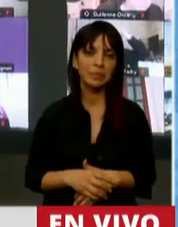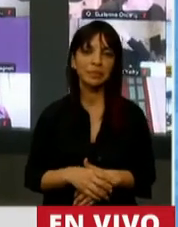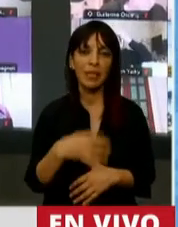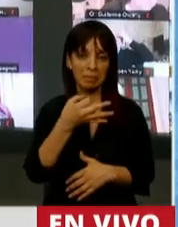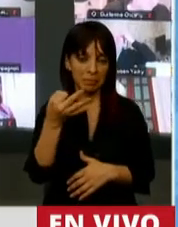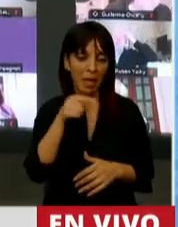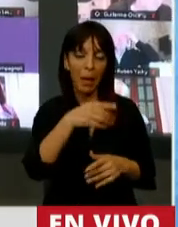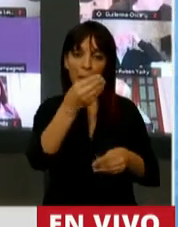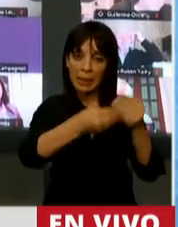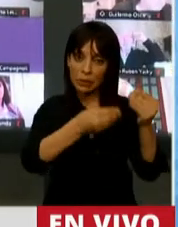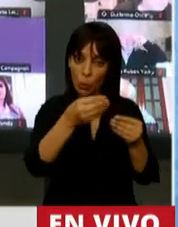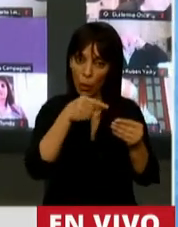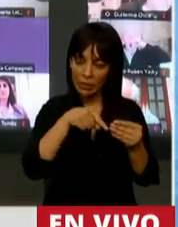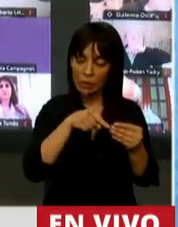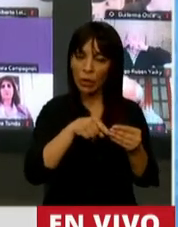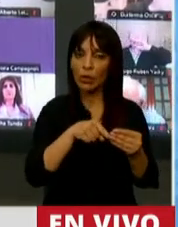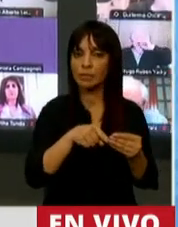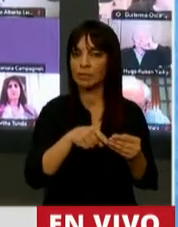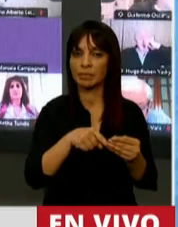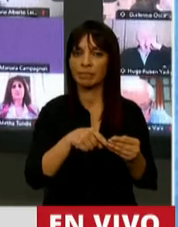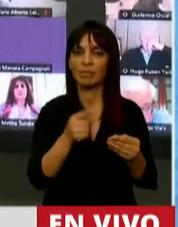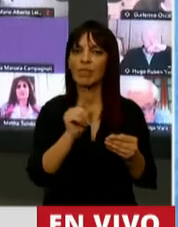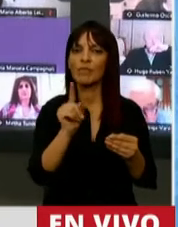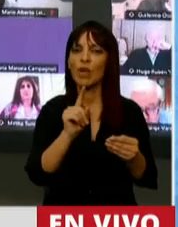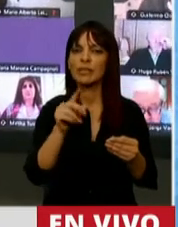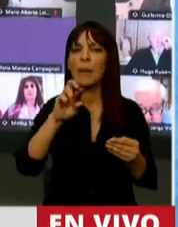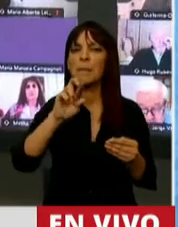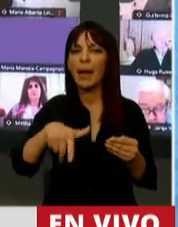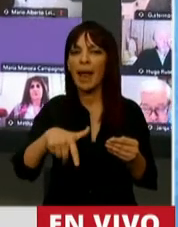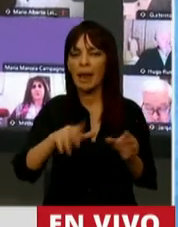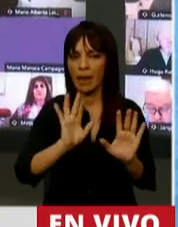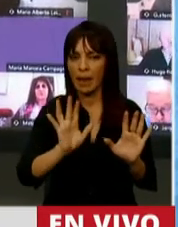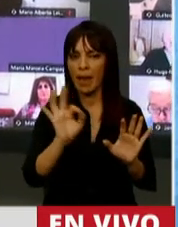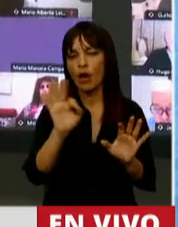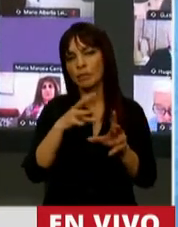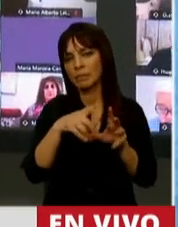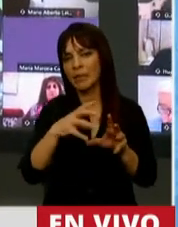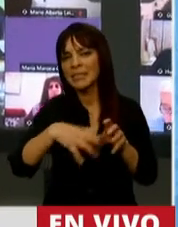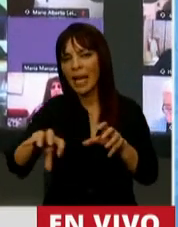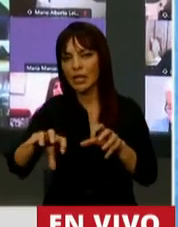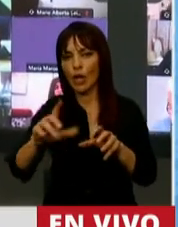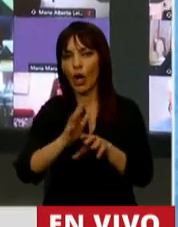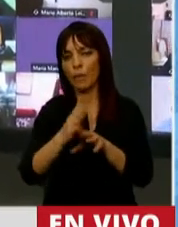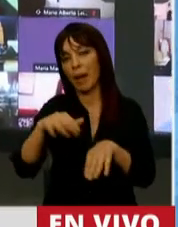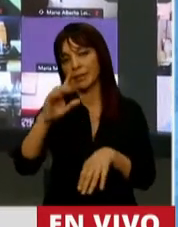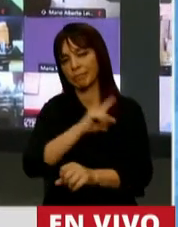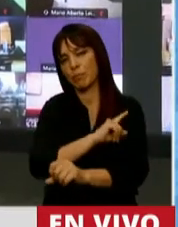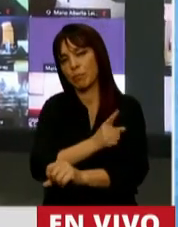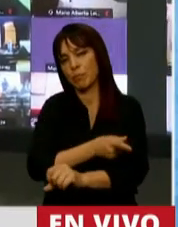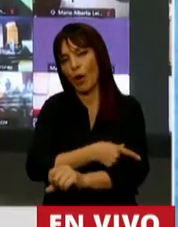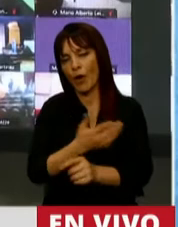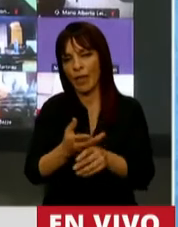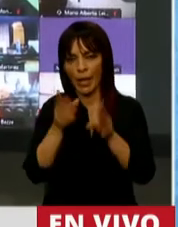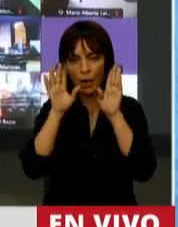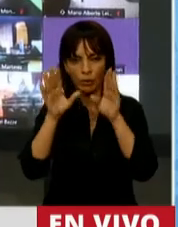presupuesto no tiene el plan que el establishment o que el sector poderoso y